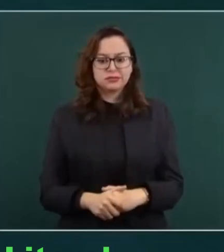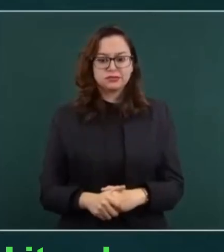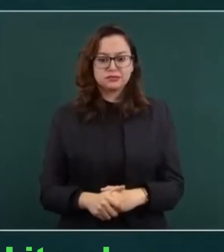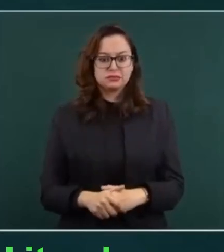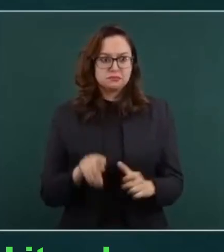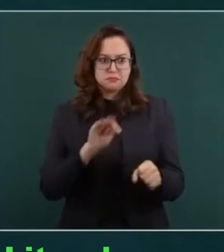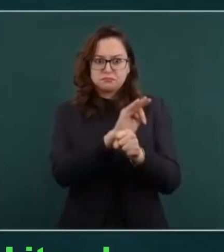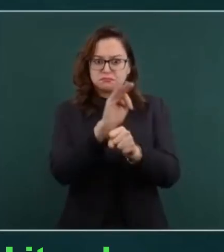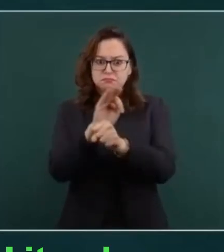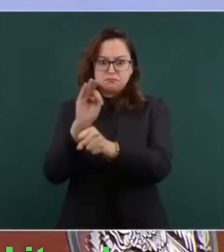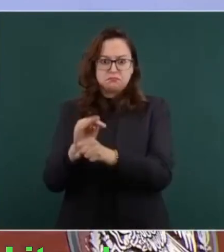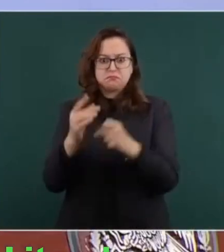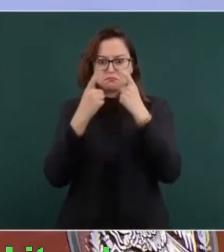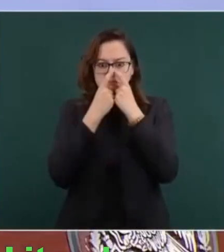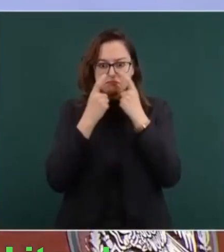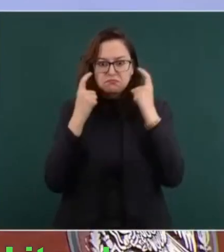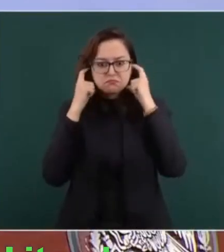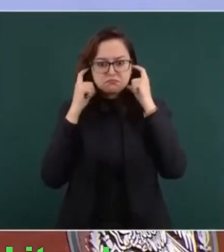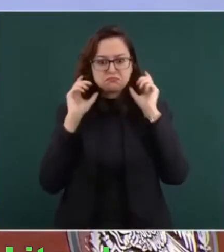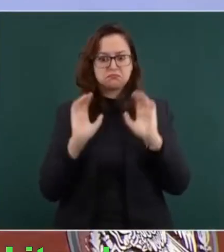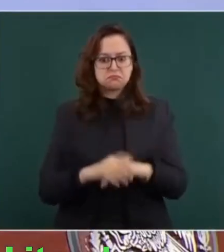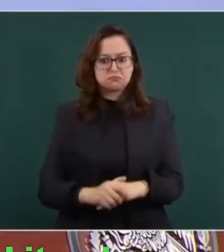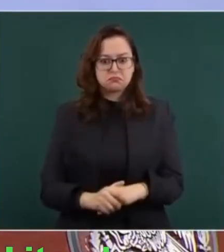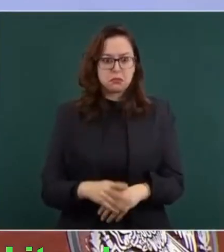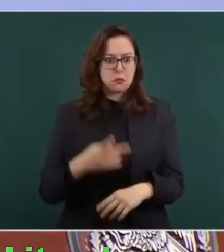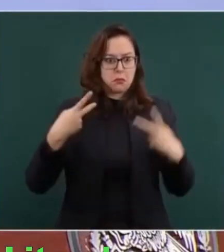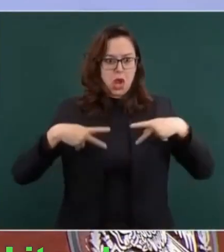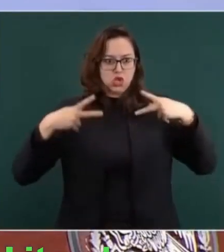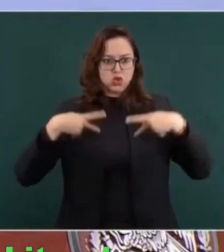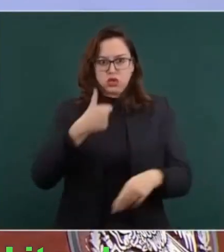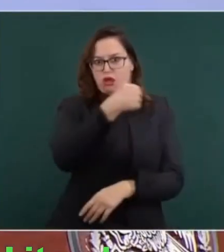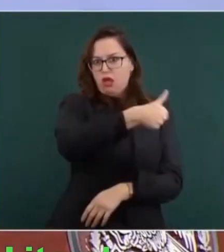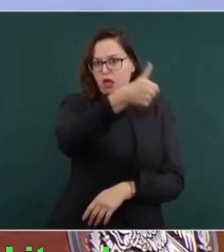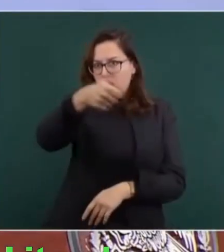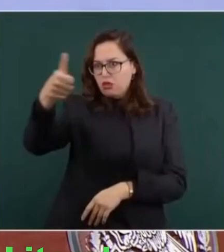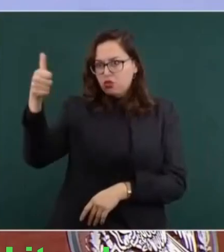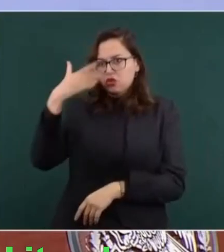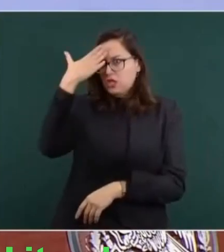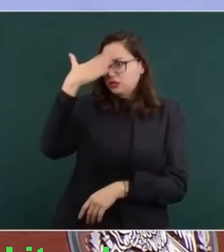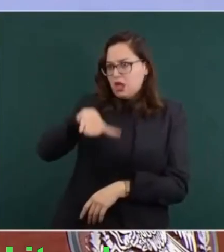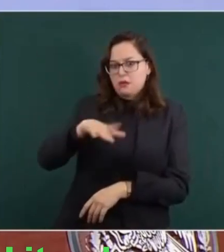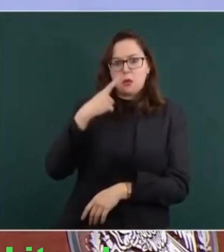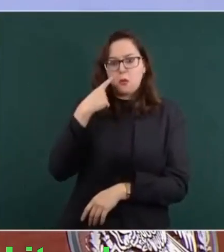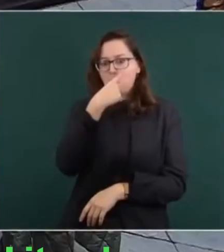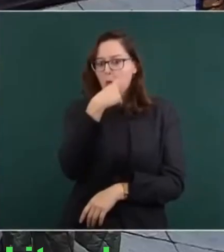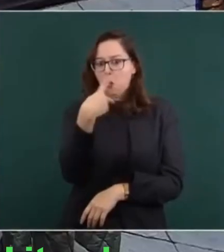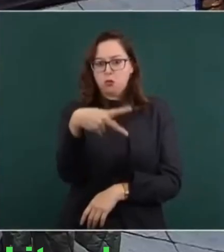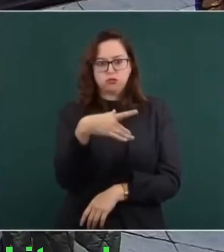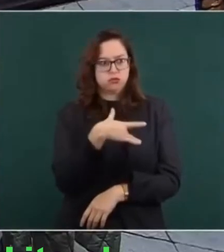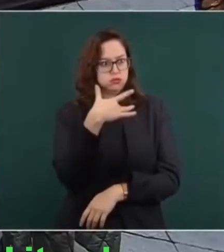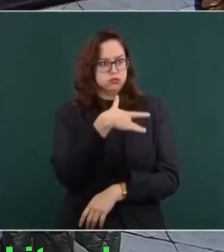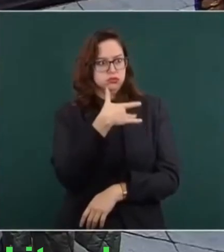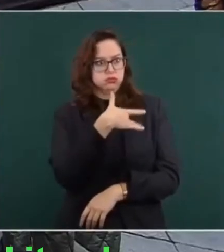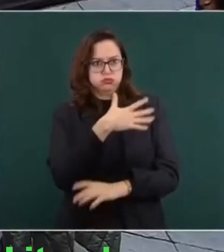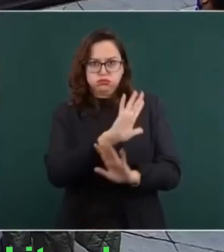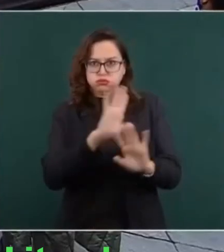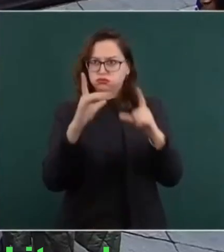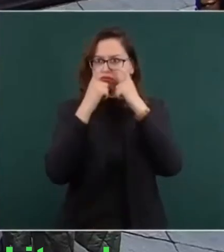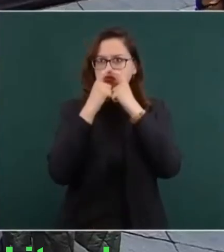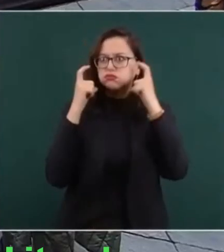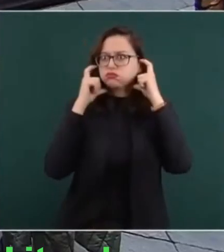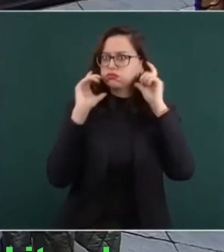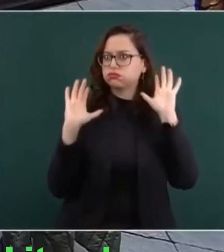Se protege con el cubrebocas, o sea, si él considera que lo puede hacer. Pero acuérdense,